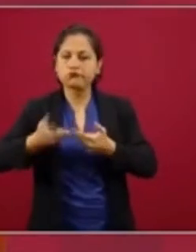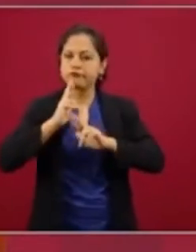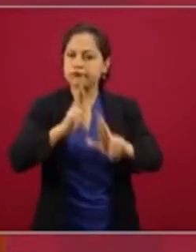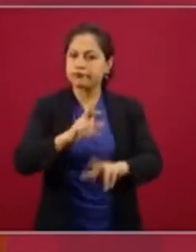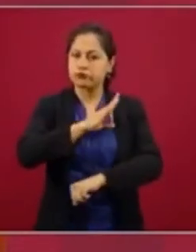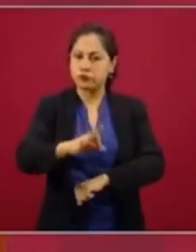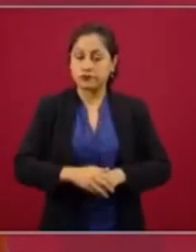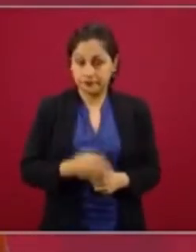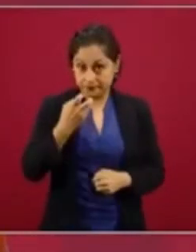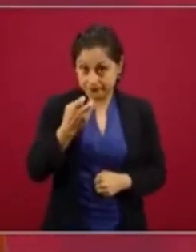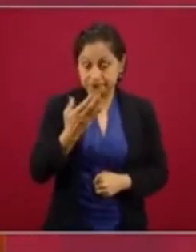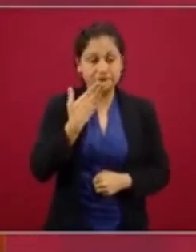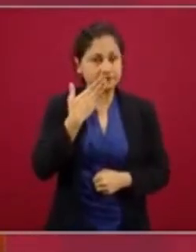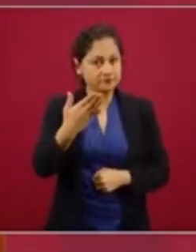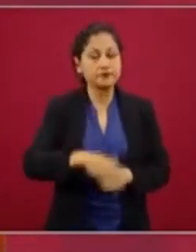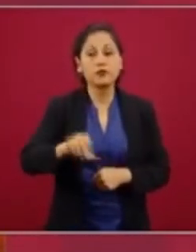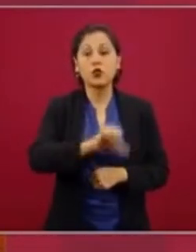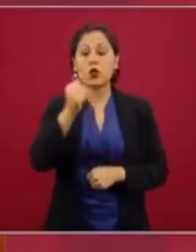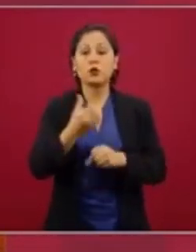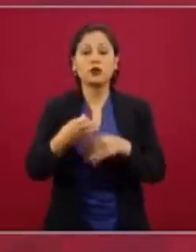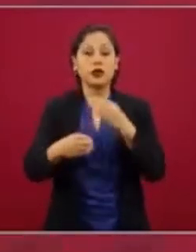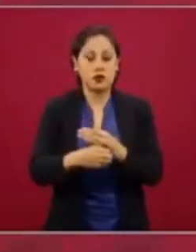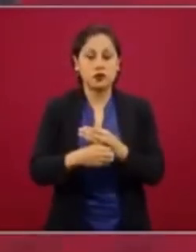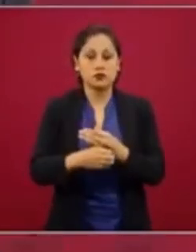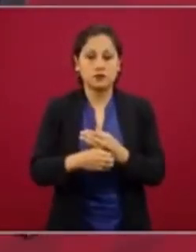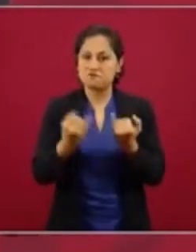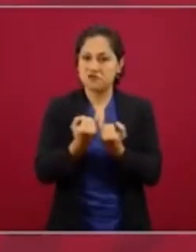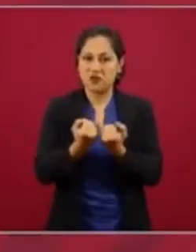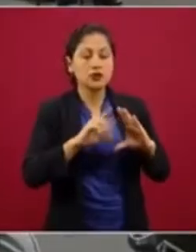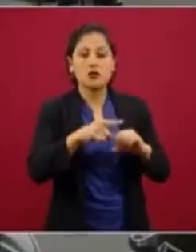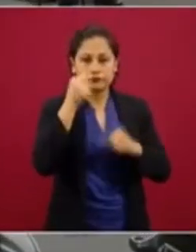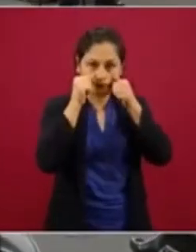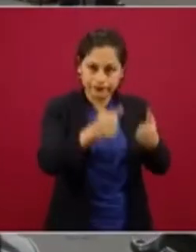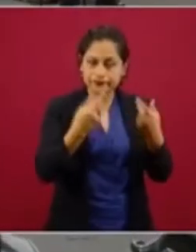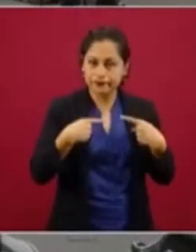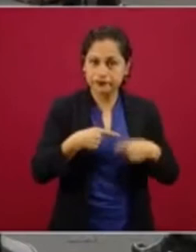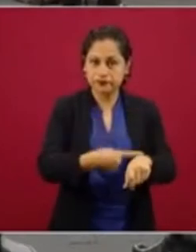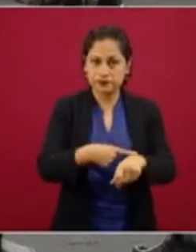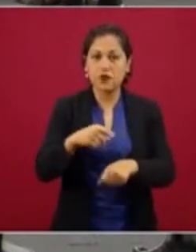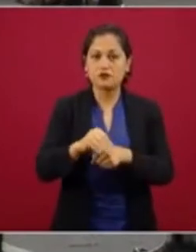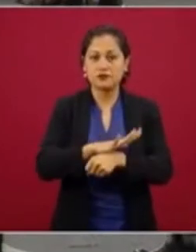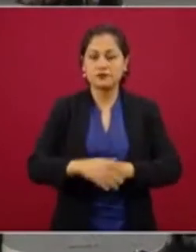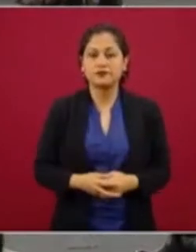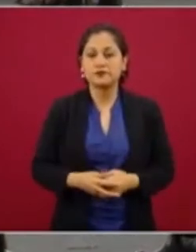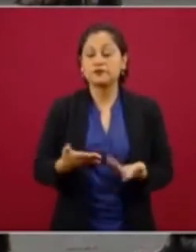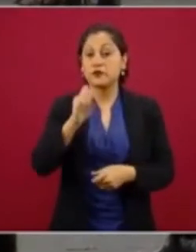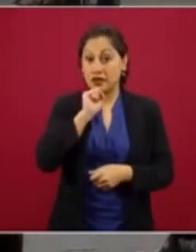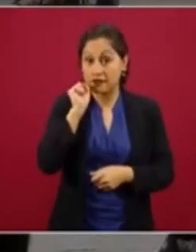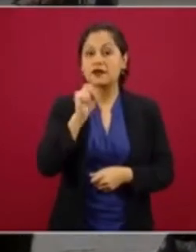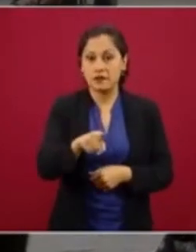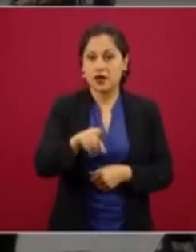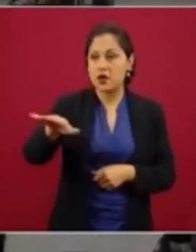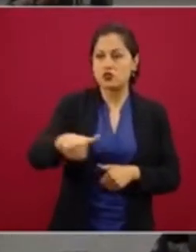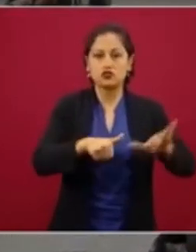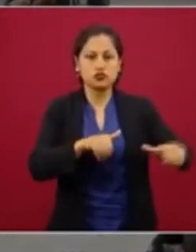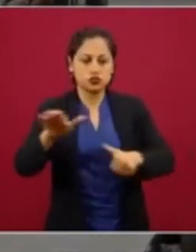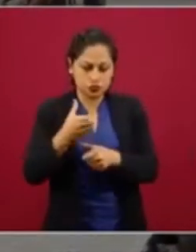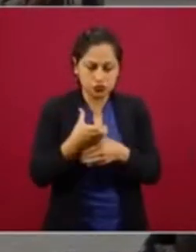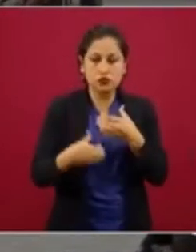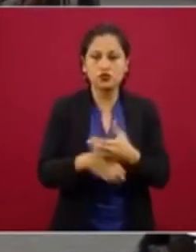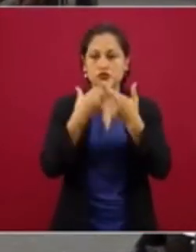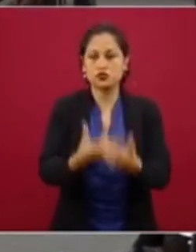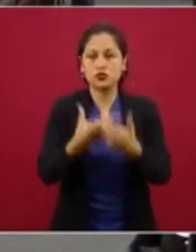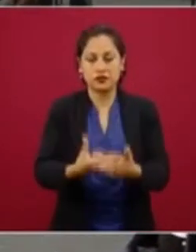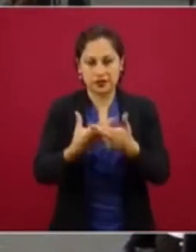Luego otra cosa importante que tiene que ver con lo mismo fue la preparación, capacitación de los médicos. Adicionalmente, el contar con los recursos para